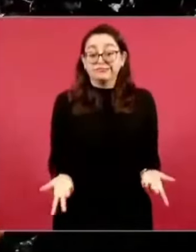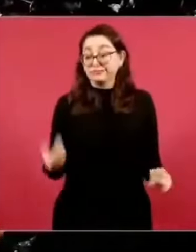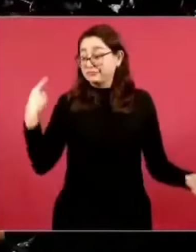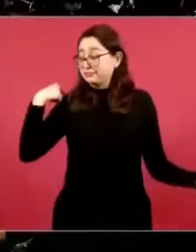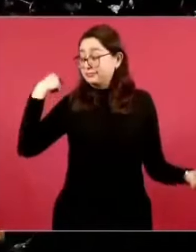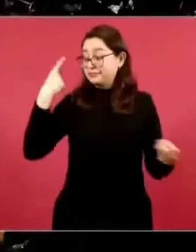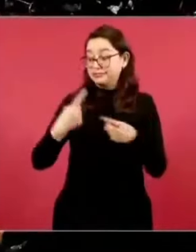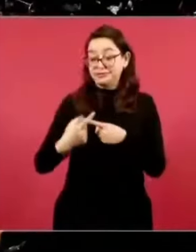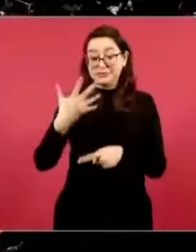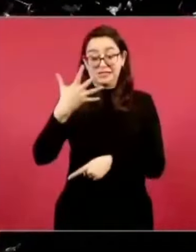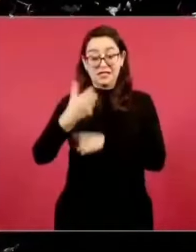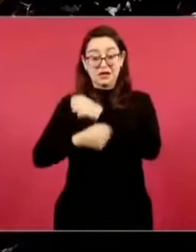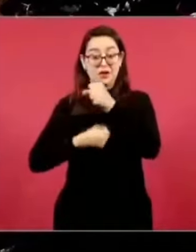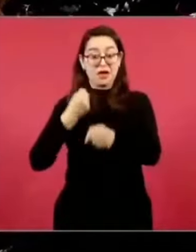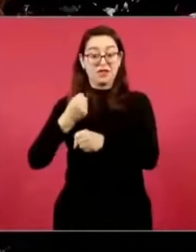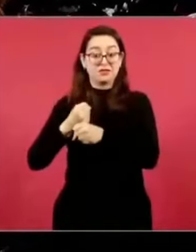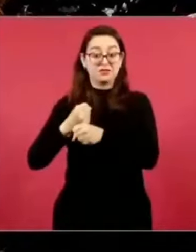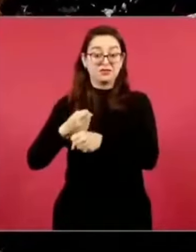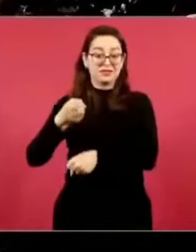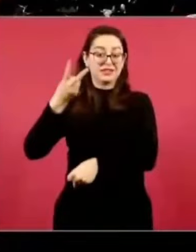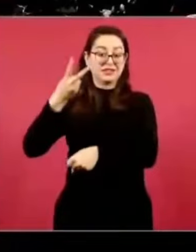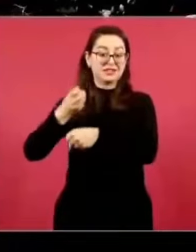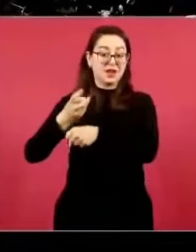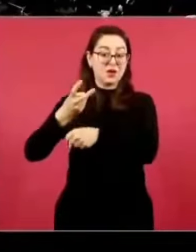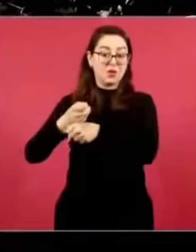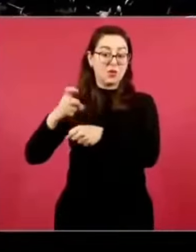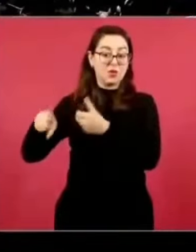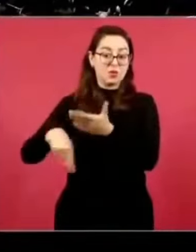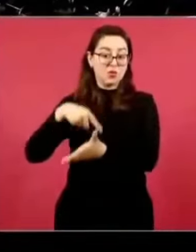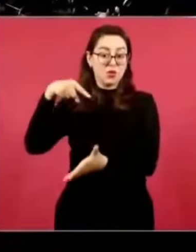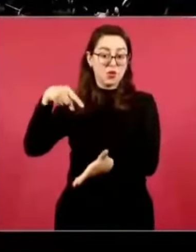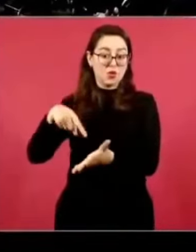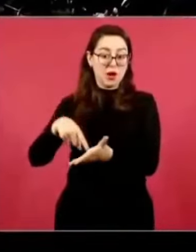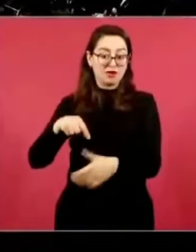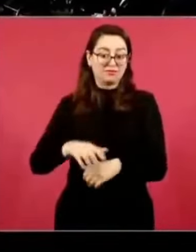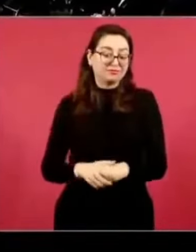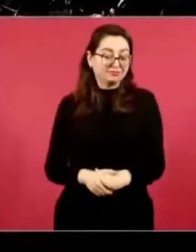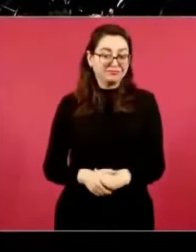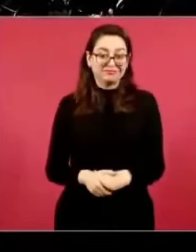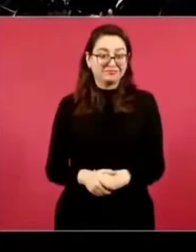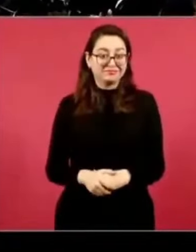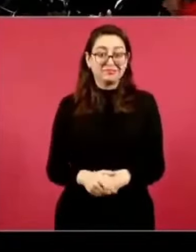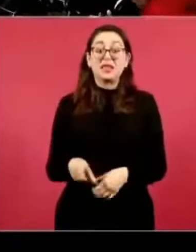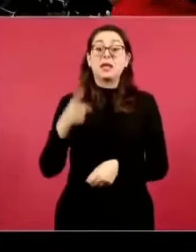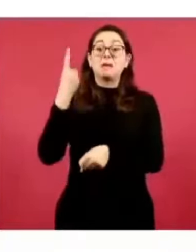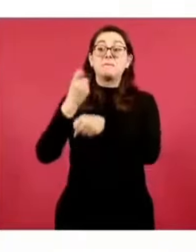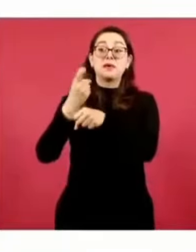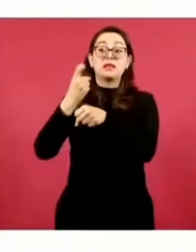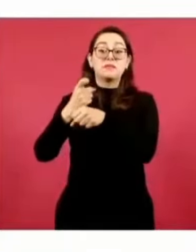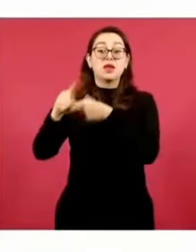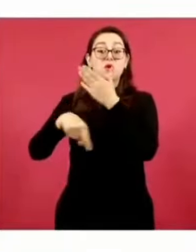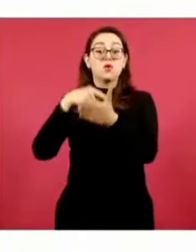después de Modi, de la India,